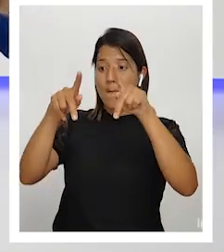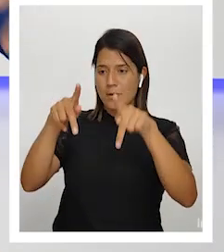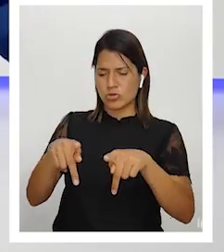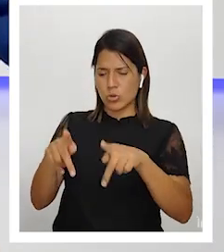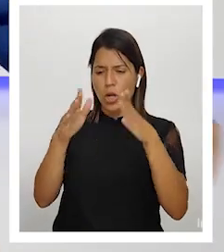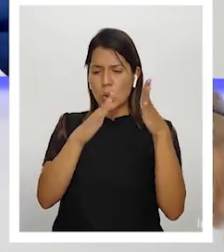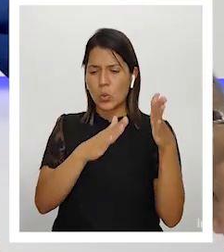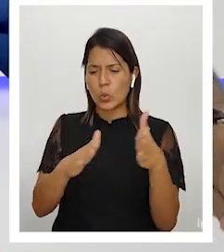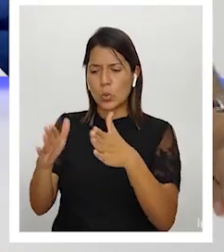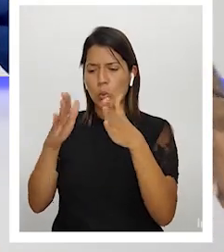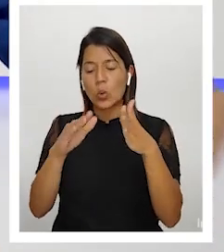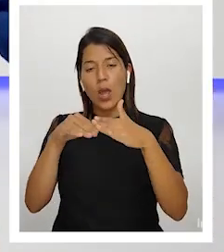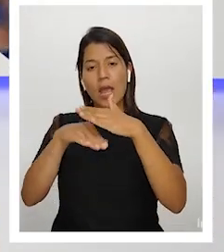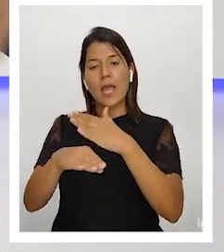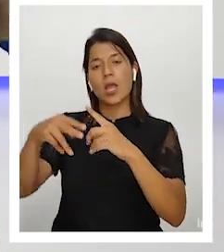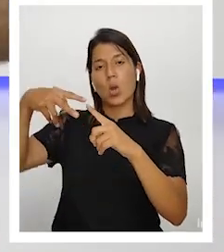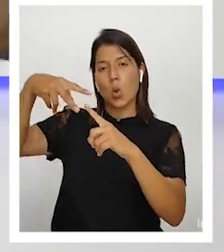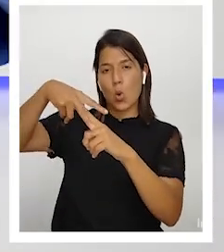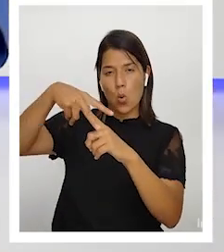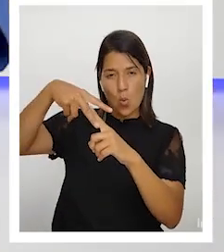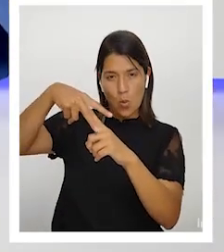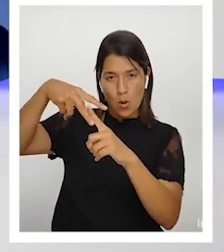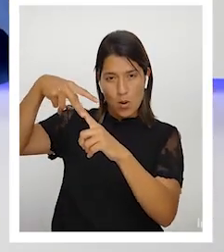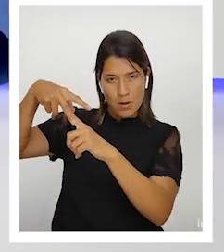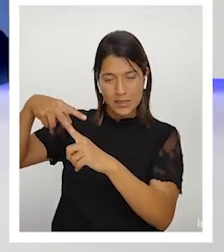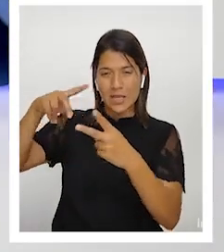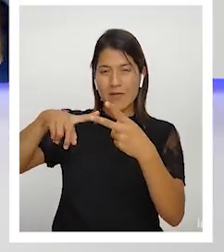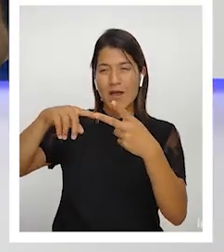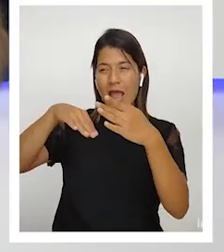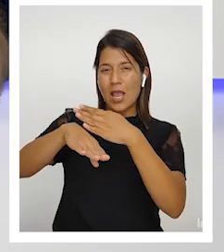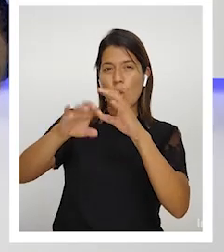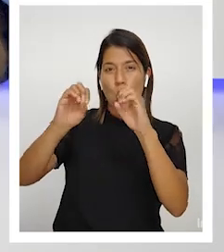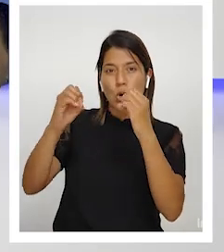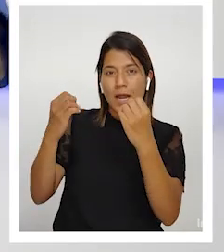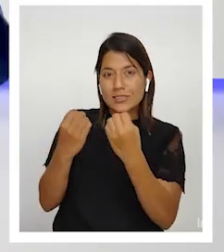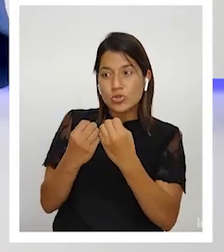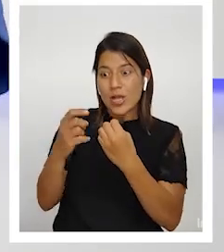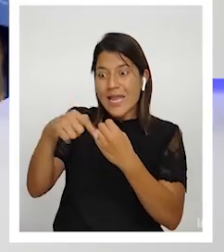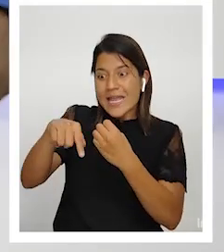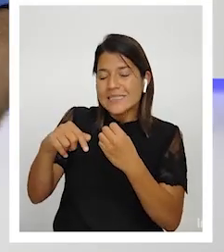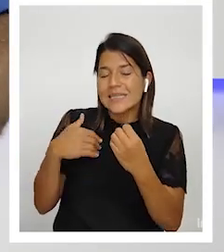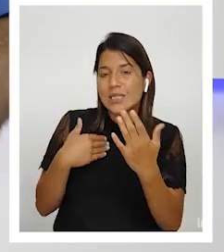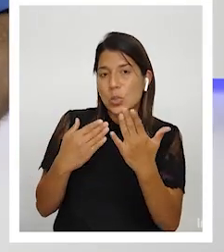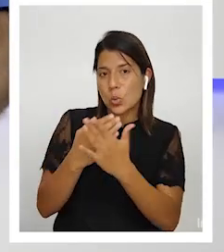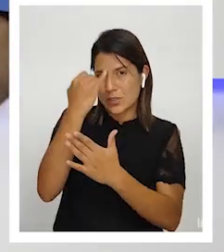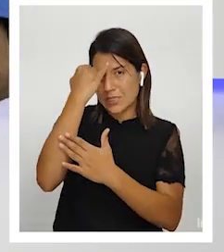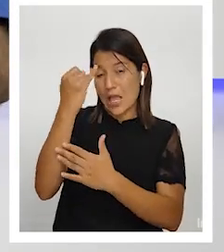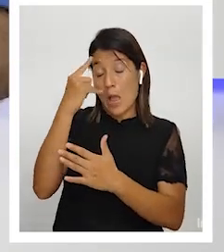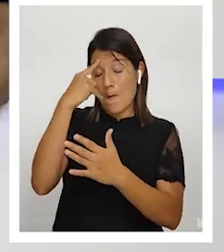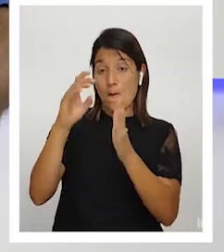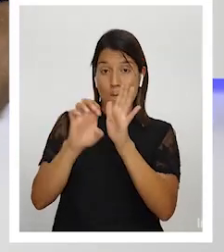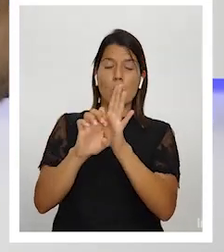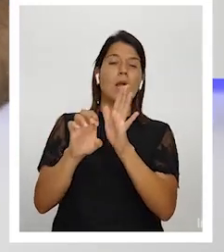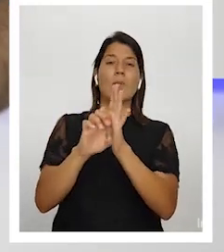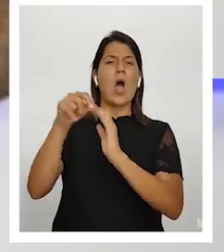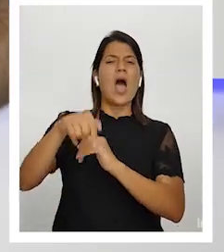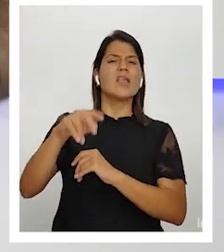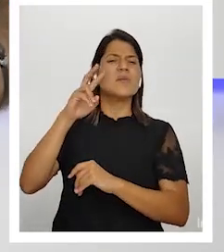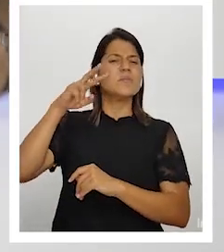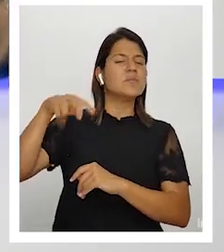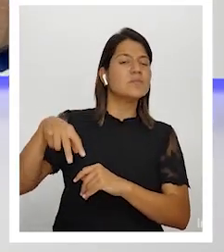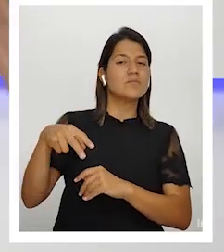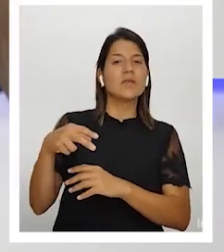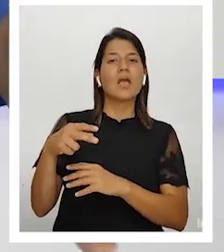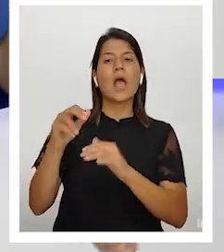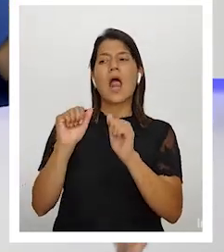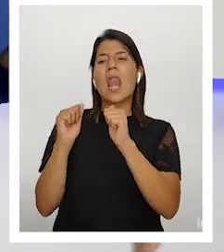en asociaciones de diverso tipo que está innovando por ejemplo aquí se ha ignorado completamente apta asociación de pequeños